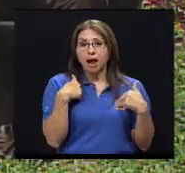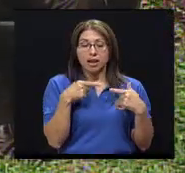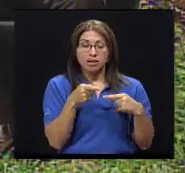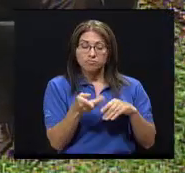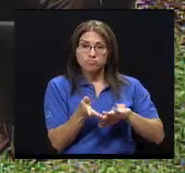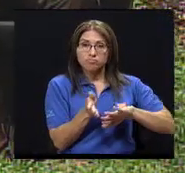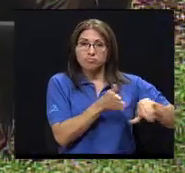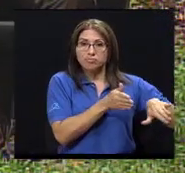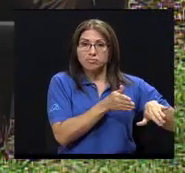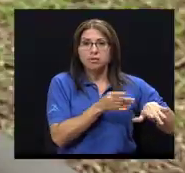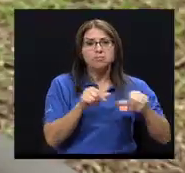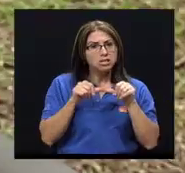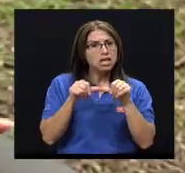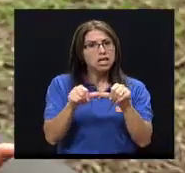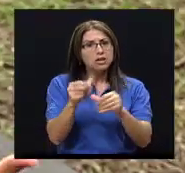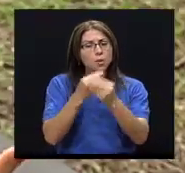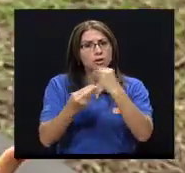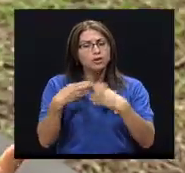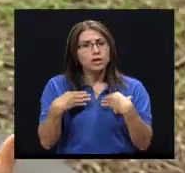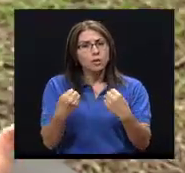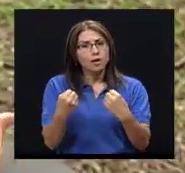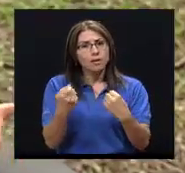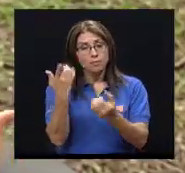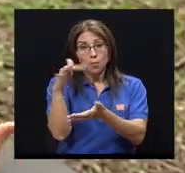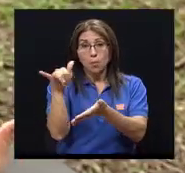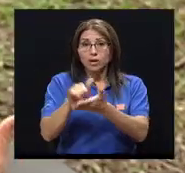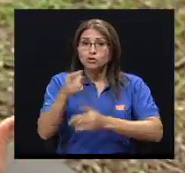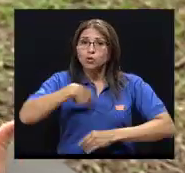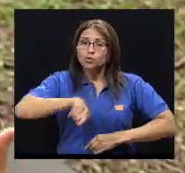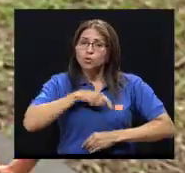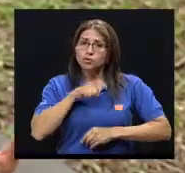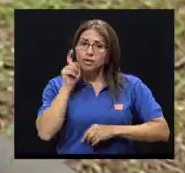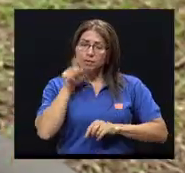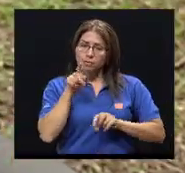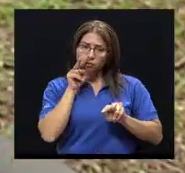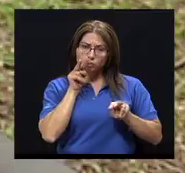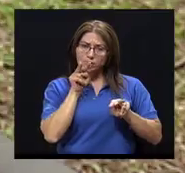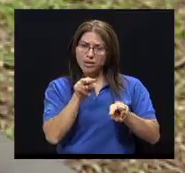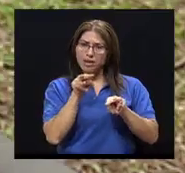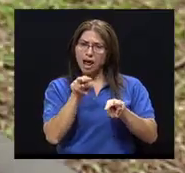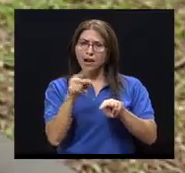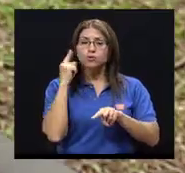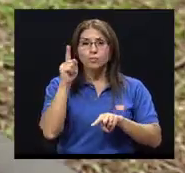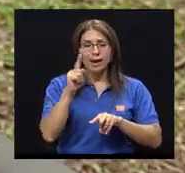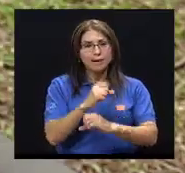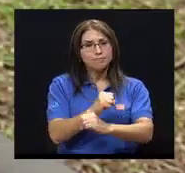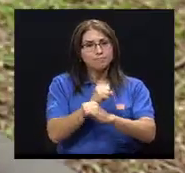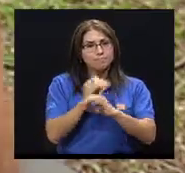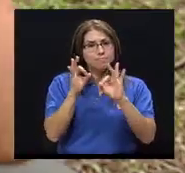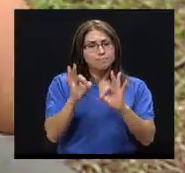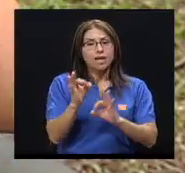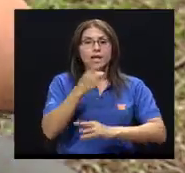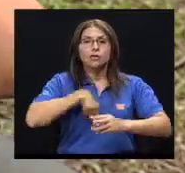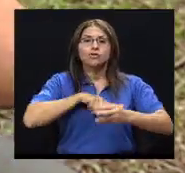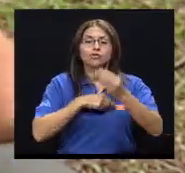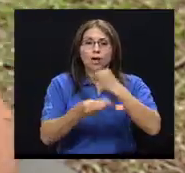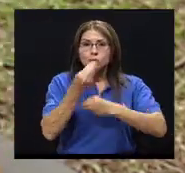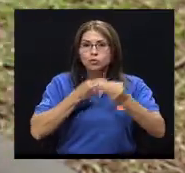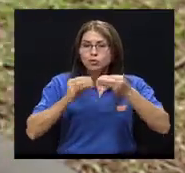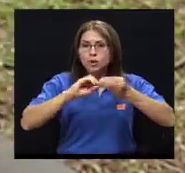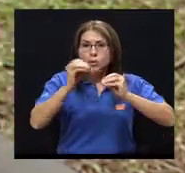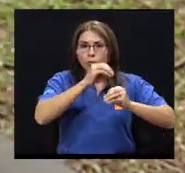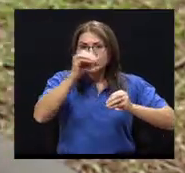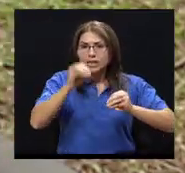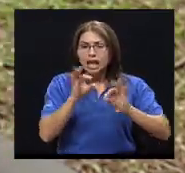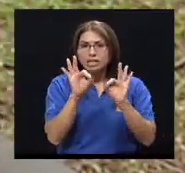teniendo una alimentación saludable. Por eso es que tenemos que vigilarlos nutricionalmente para asegurarnos de que estamos consumiendo lo que necesitamos en las